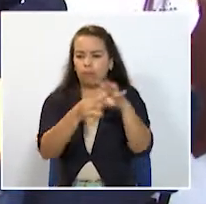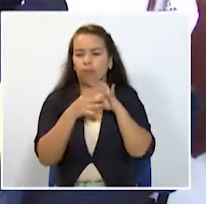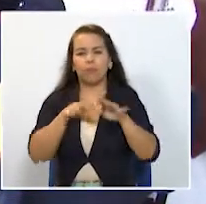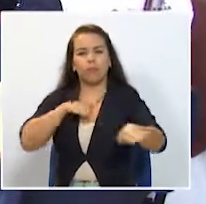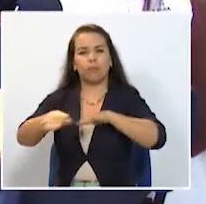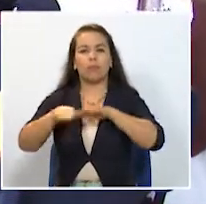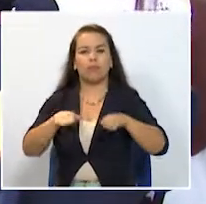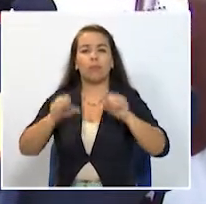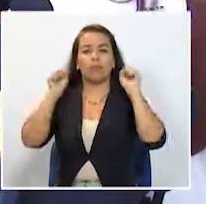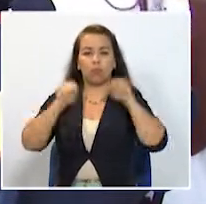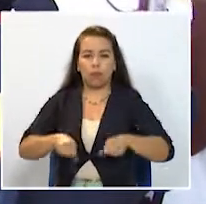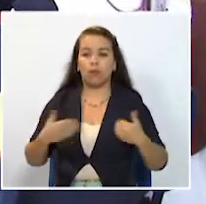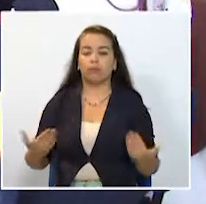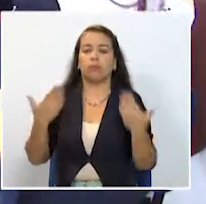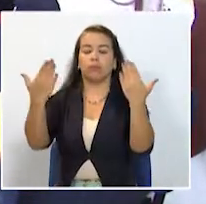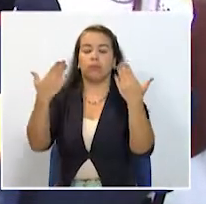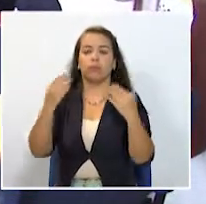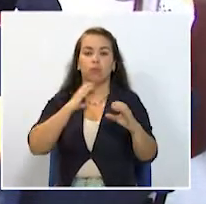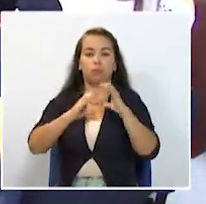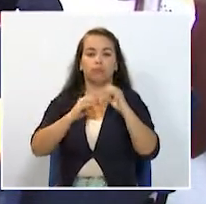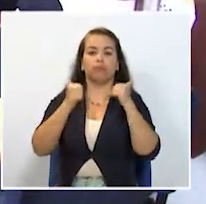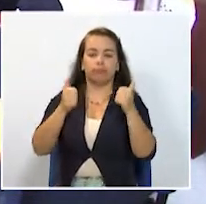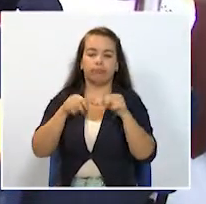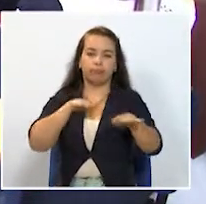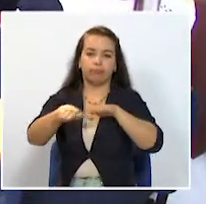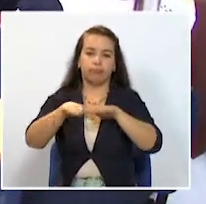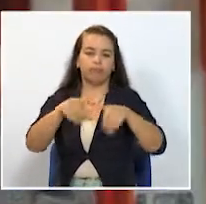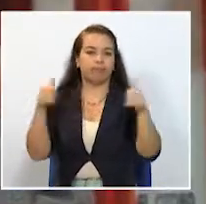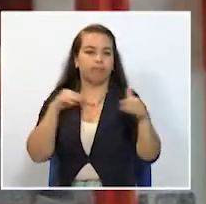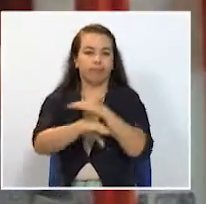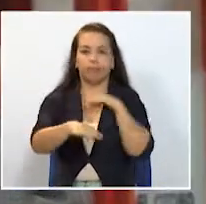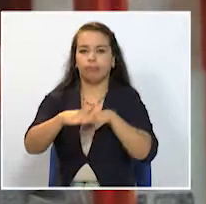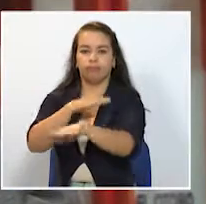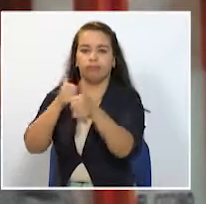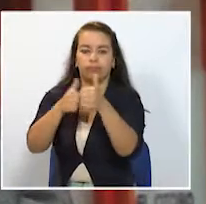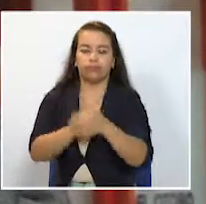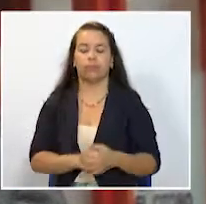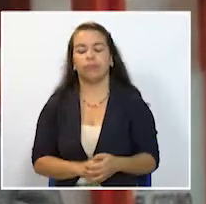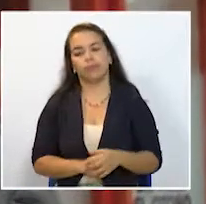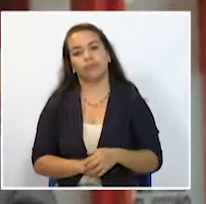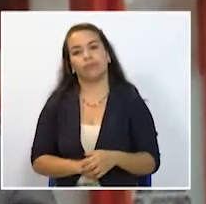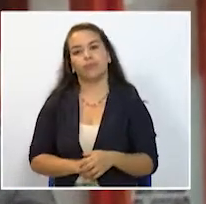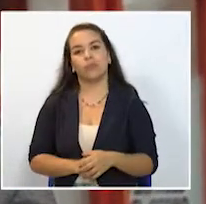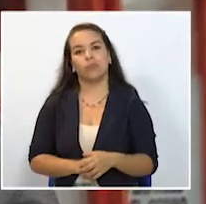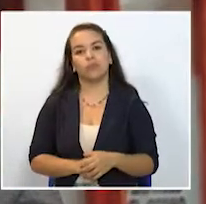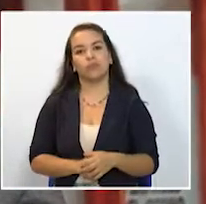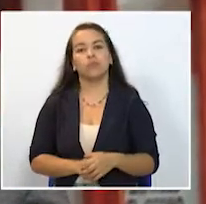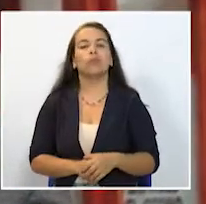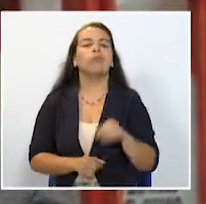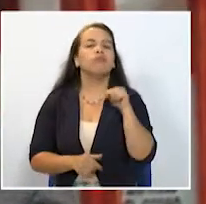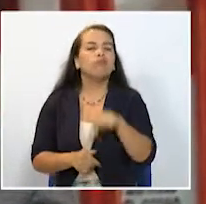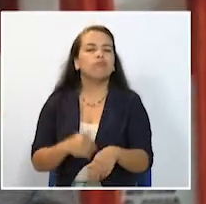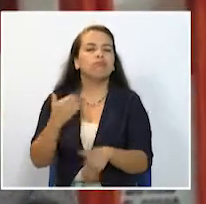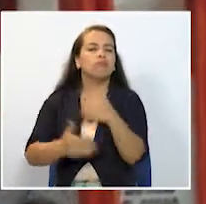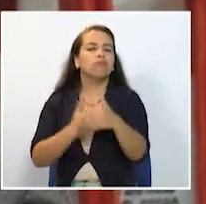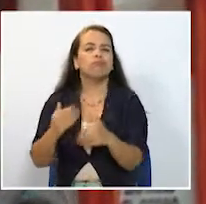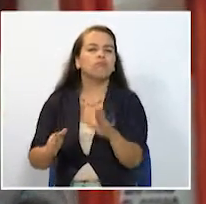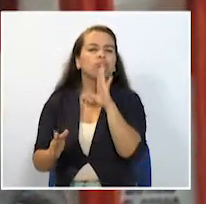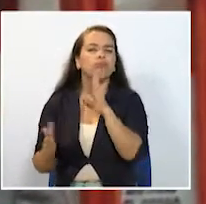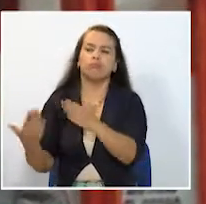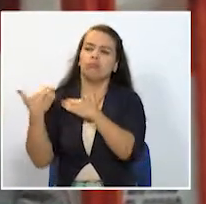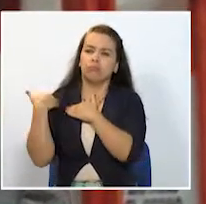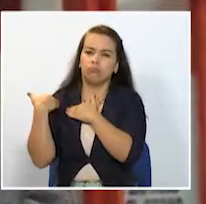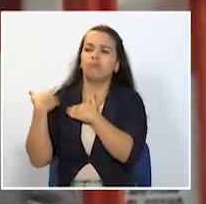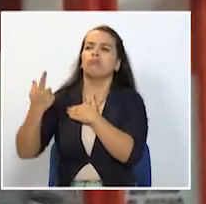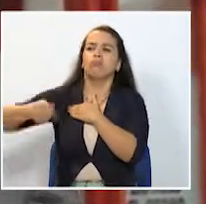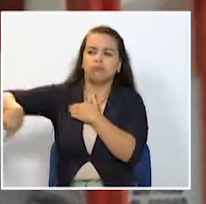mejorar las comunicaciones viales en el eje cafetero. Ese proceso en este momento lo viene abordando el departamento de Caldas